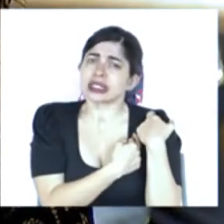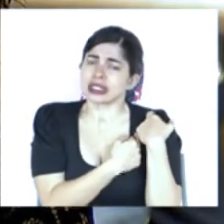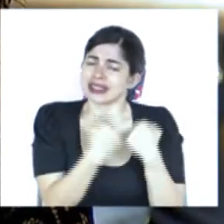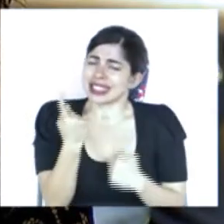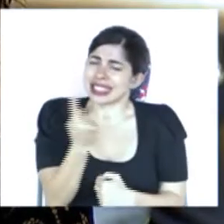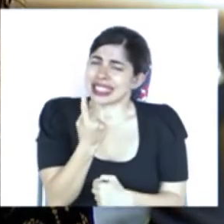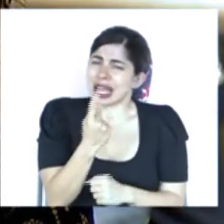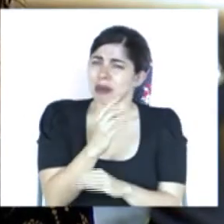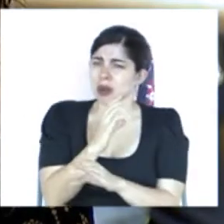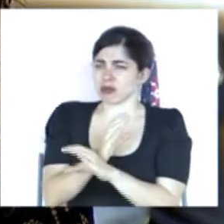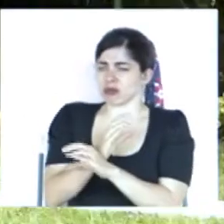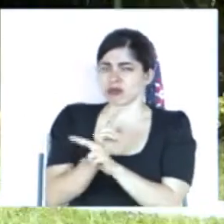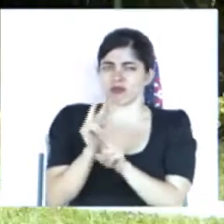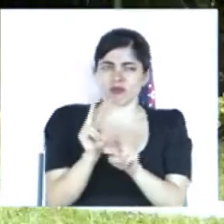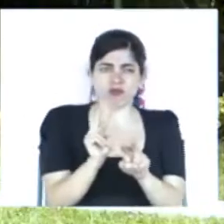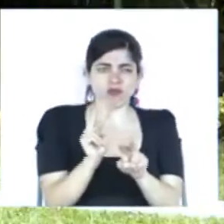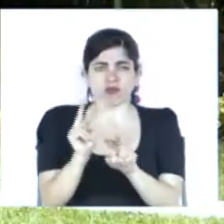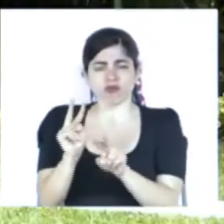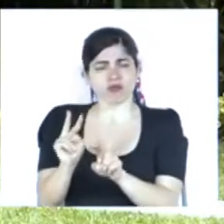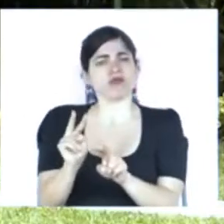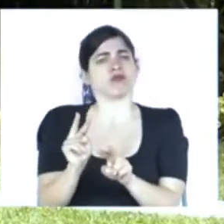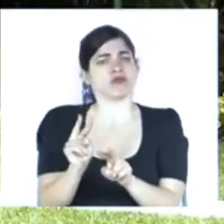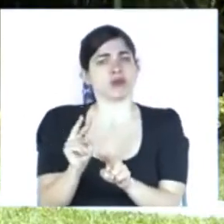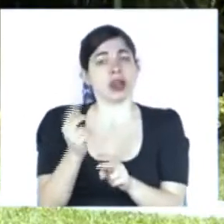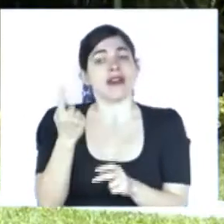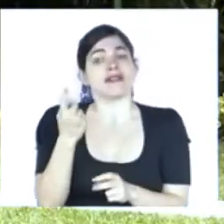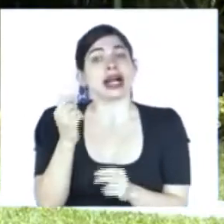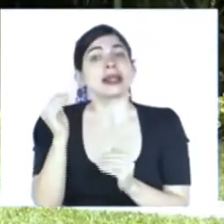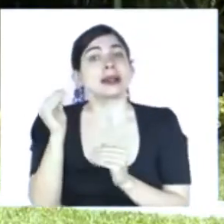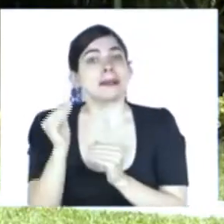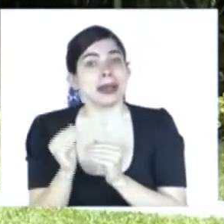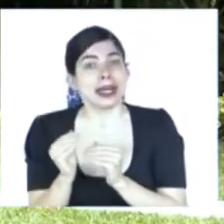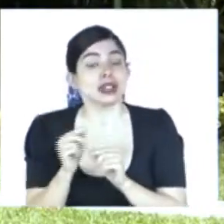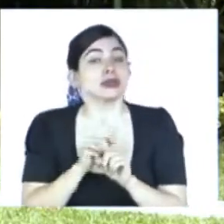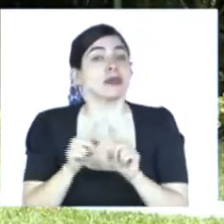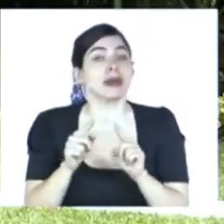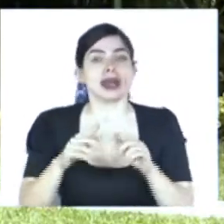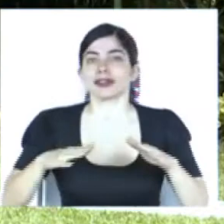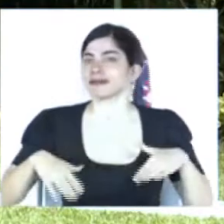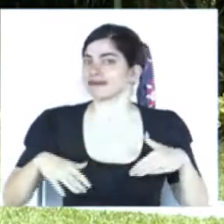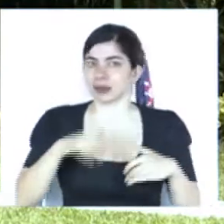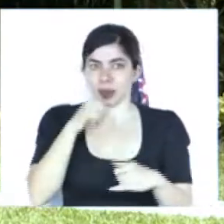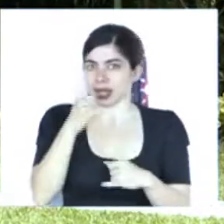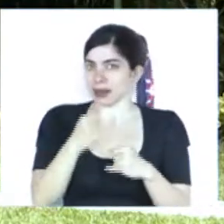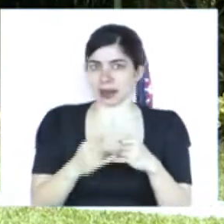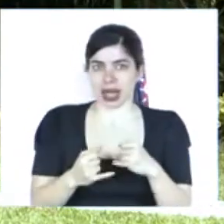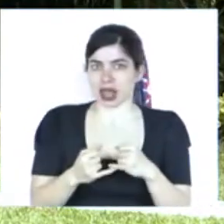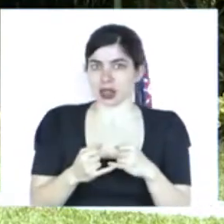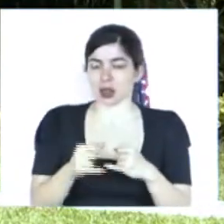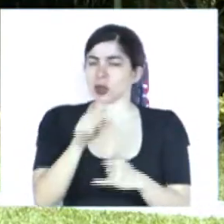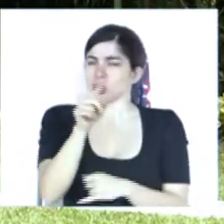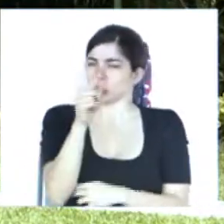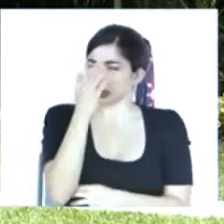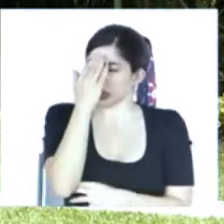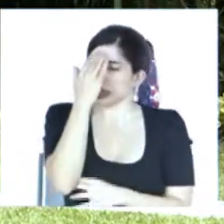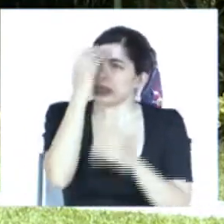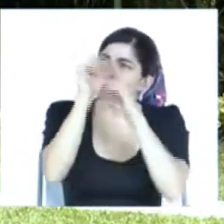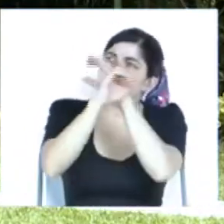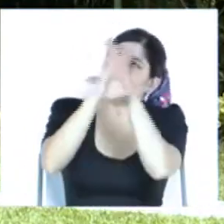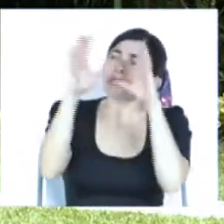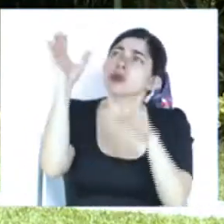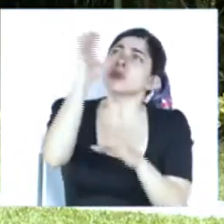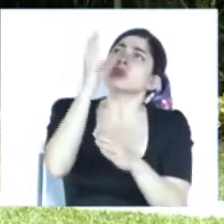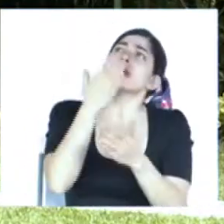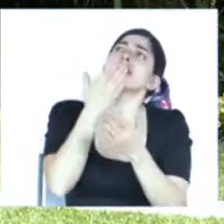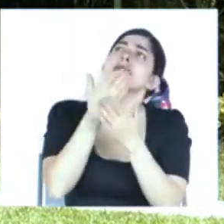siempre la guardia en alto. Falta menos, pero esto aún no acaba. Tengamos presente esta visión de bienestar